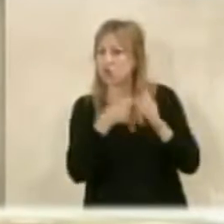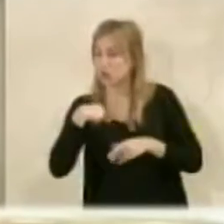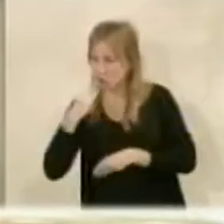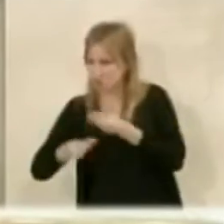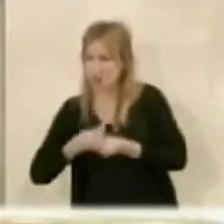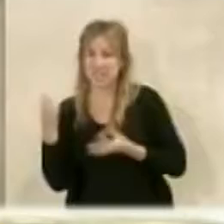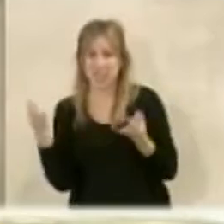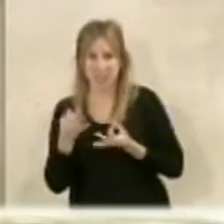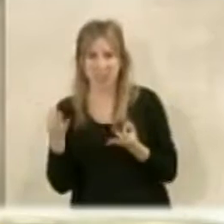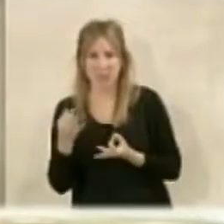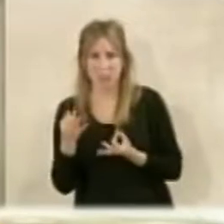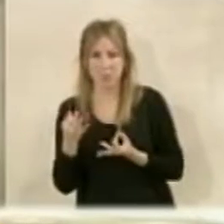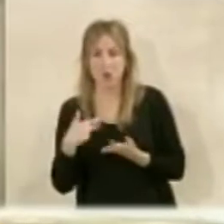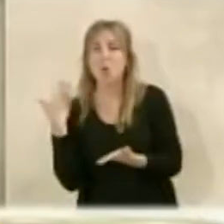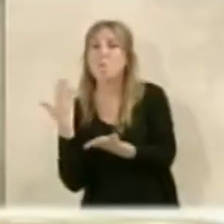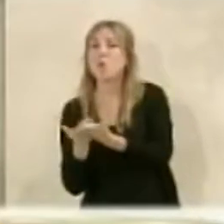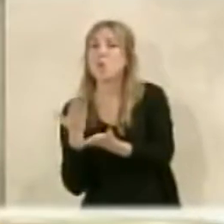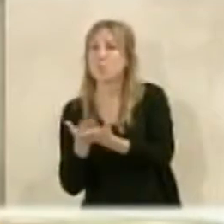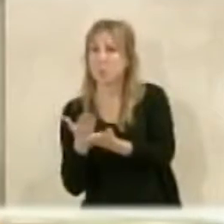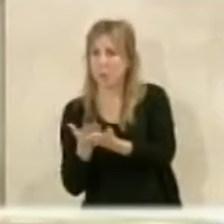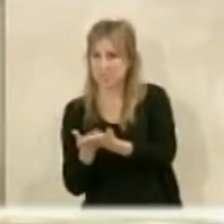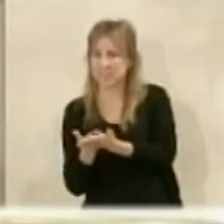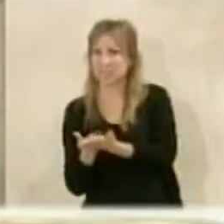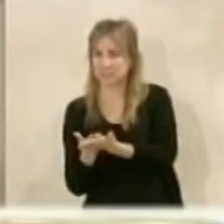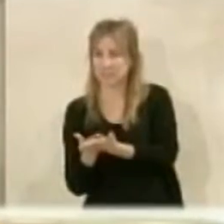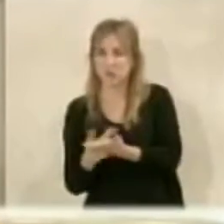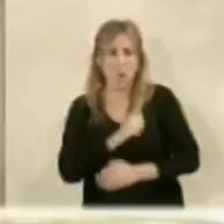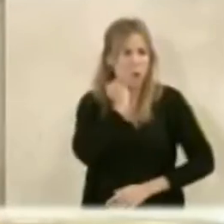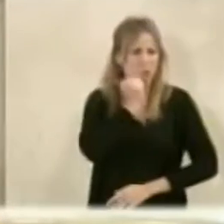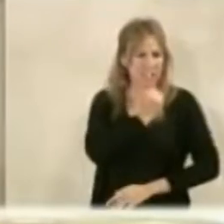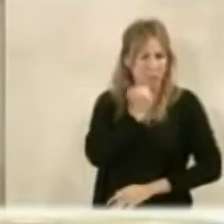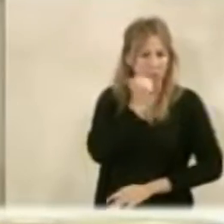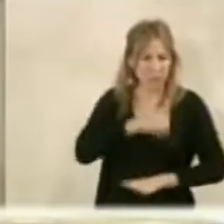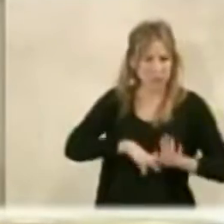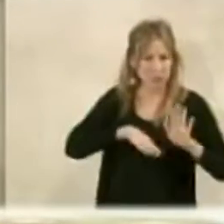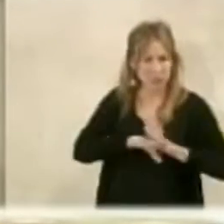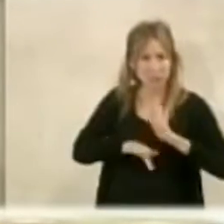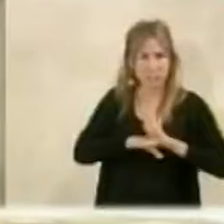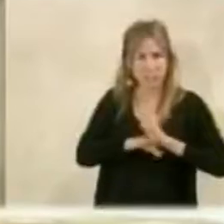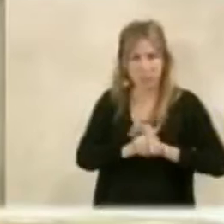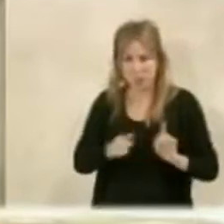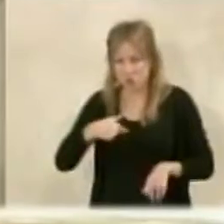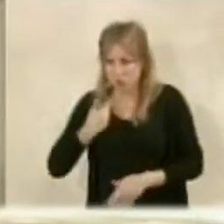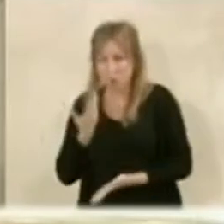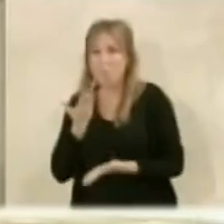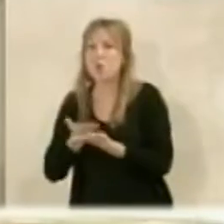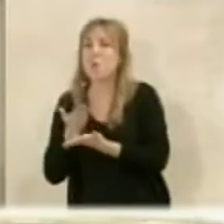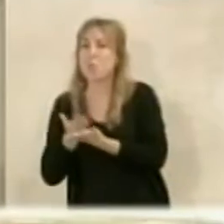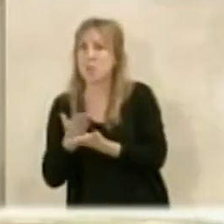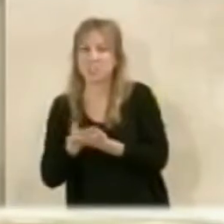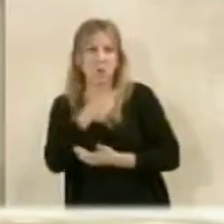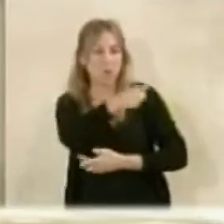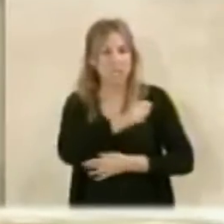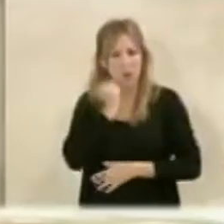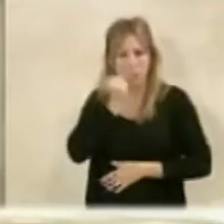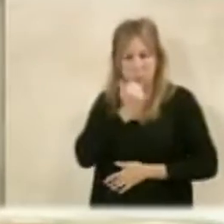desde Ciudadanos es hacer propuestas, no protestas permanentes. Usted se encajona